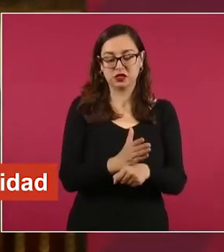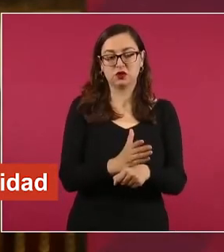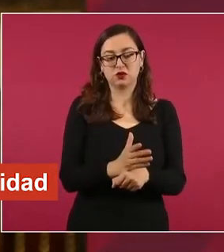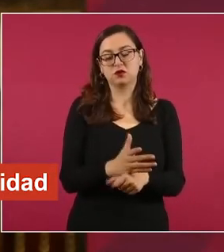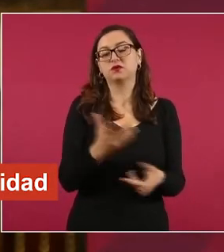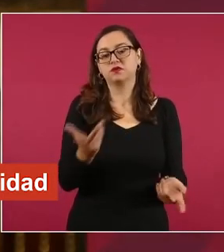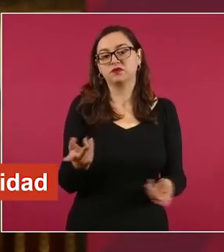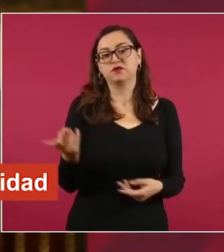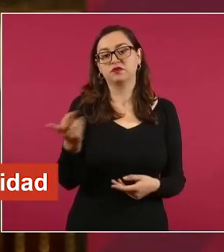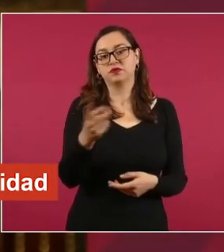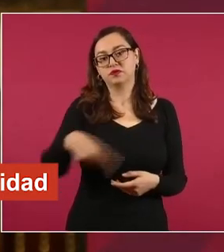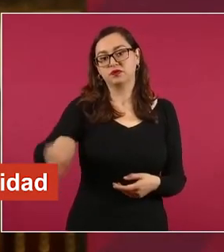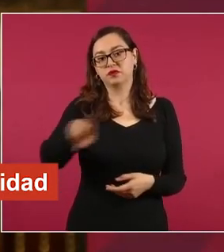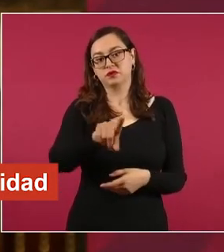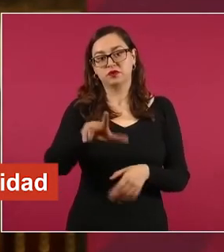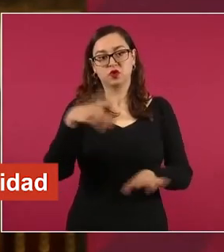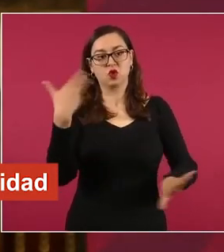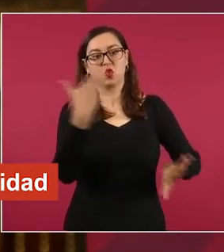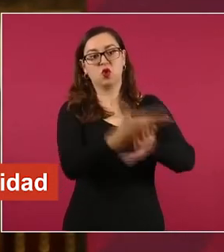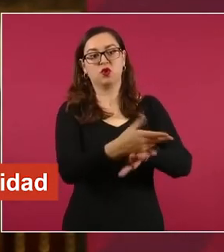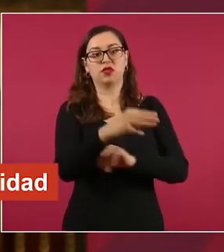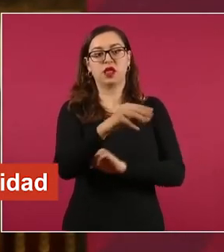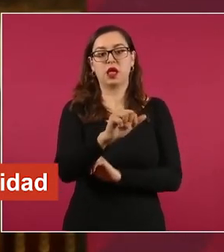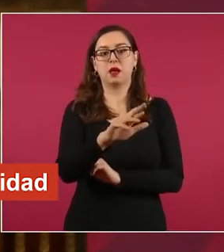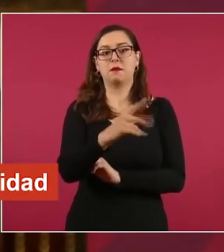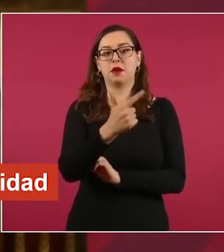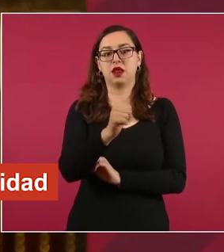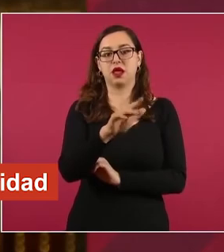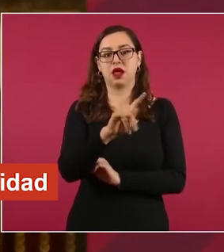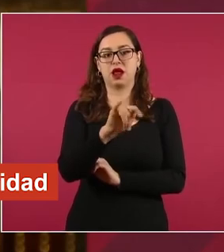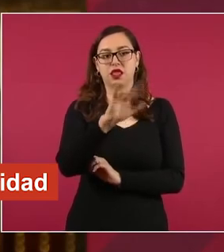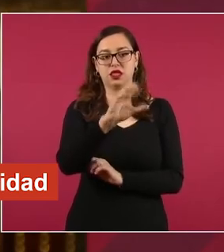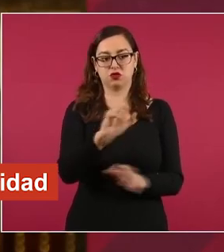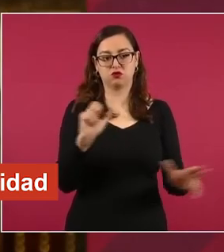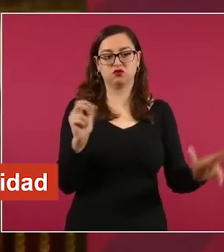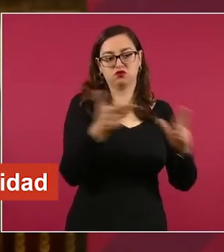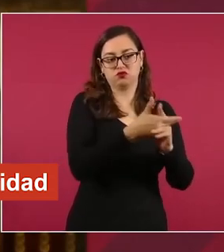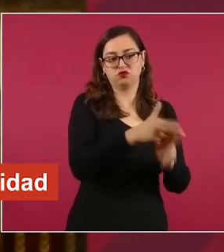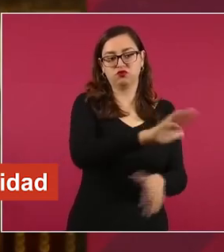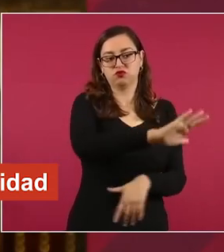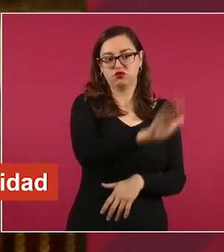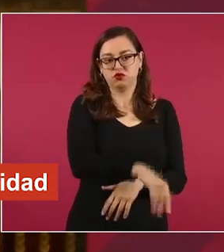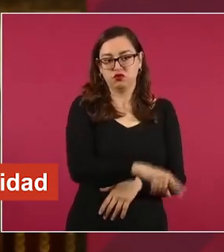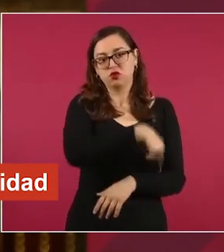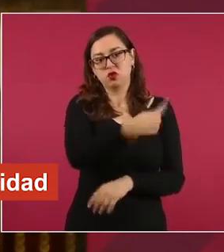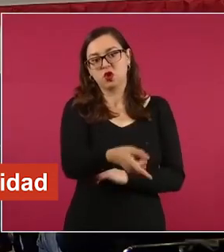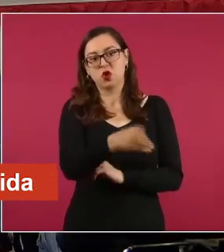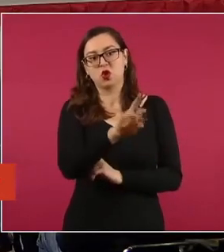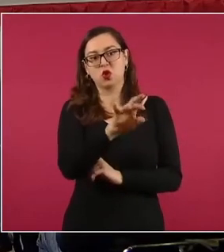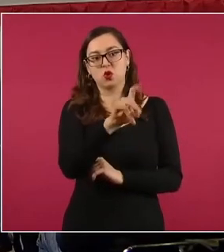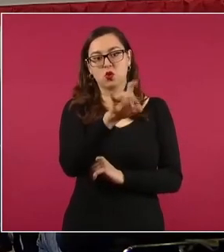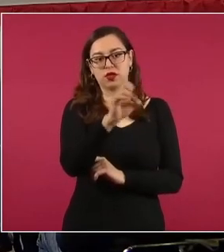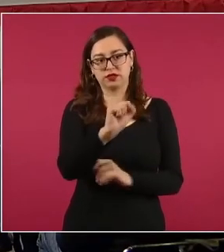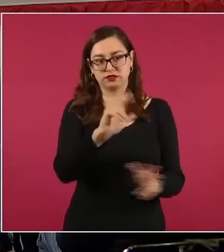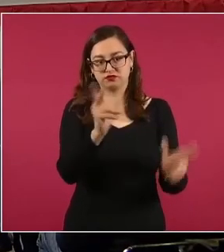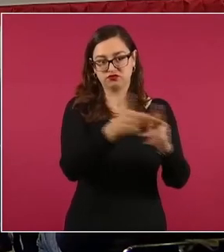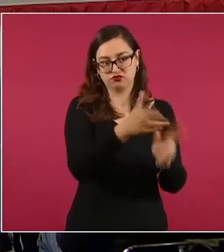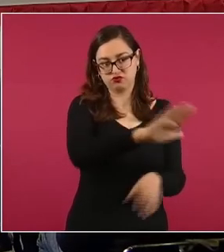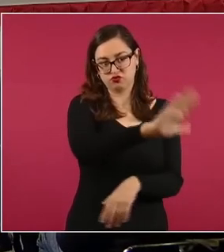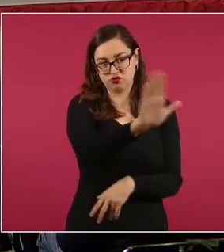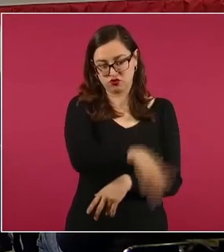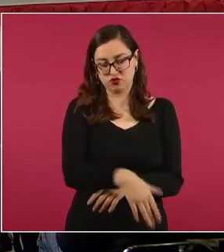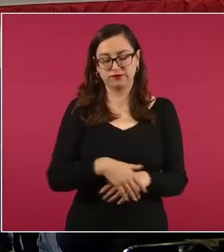asesinos de Margarito y de la compañera Lourdes Maldonado. ¿Sería cuánto, señor presidente?